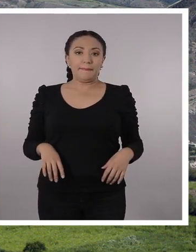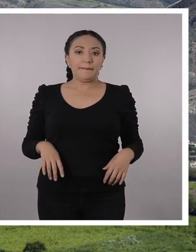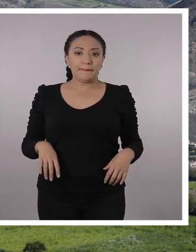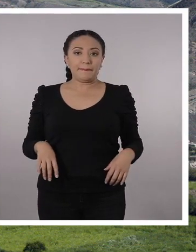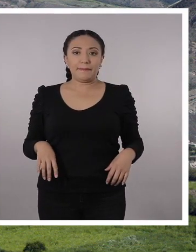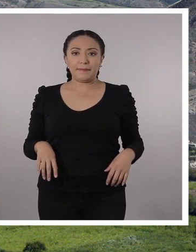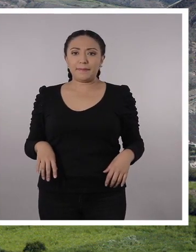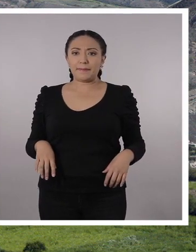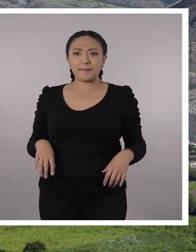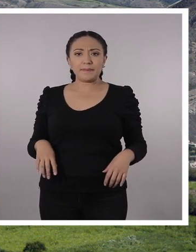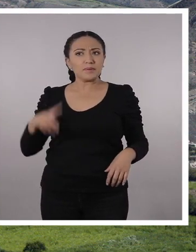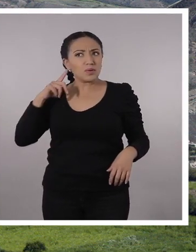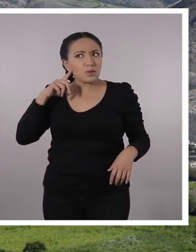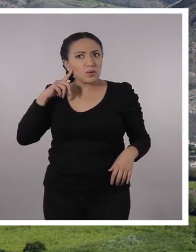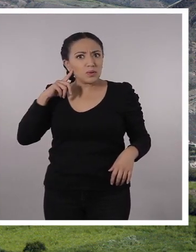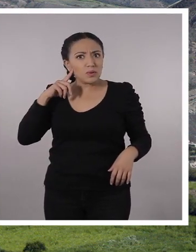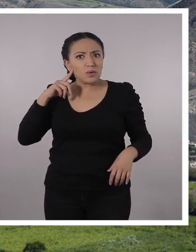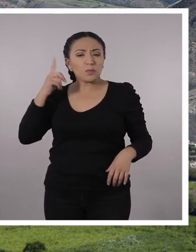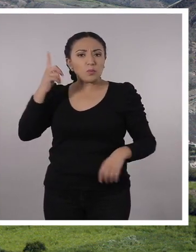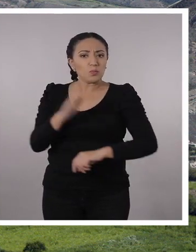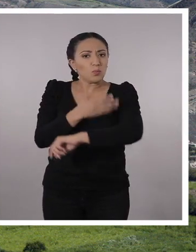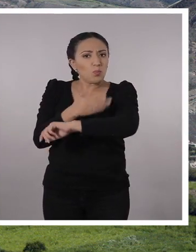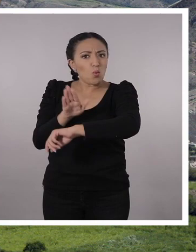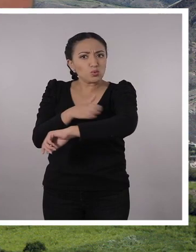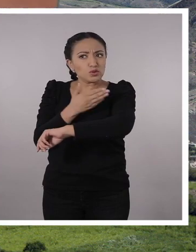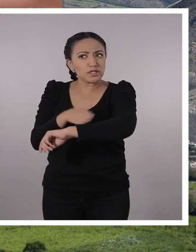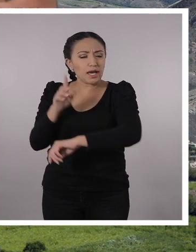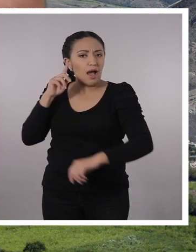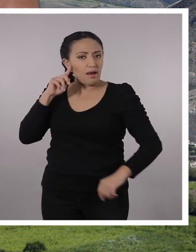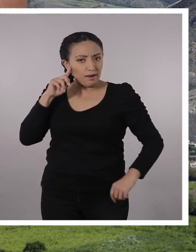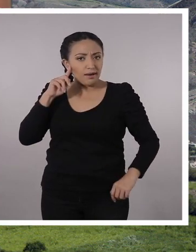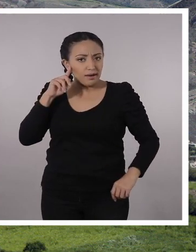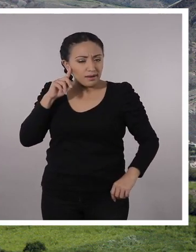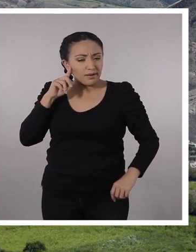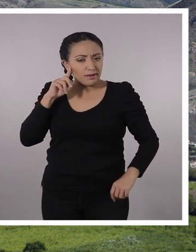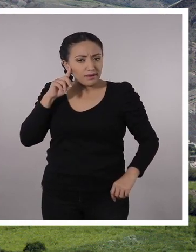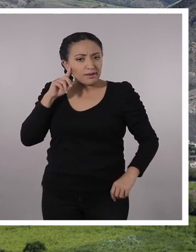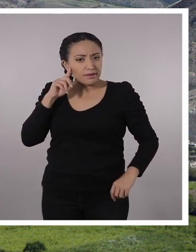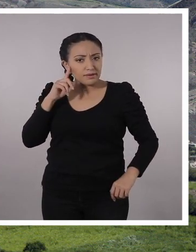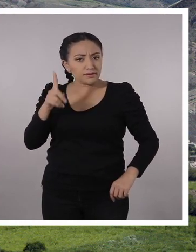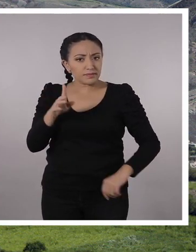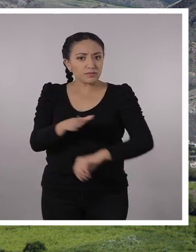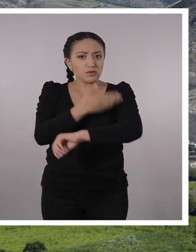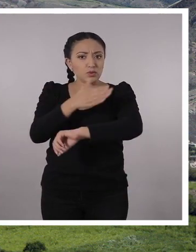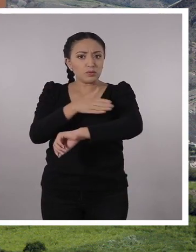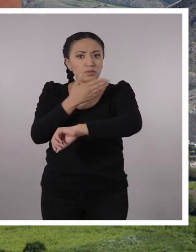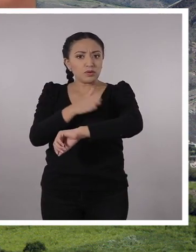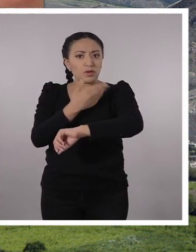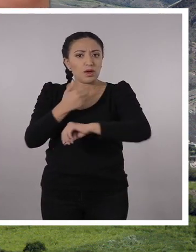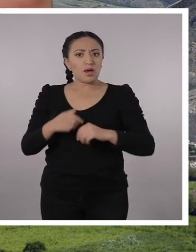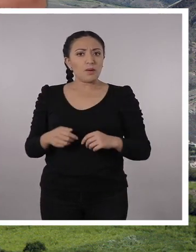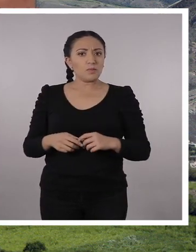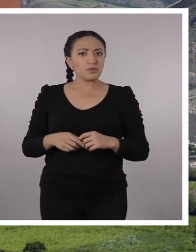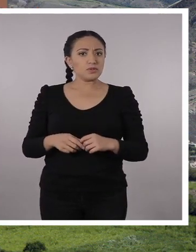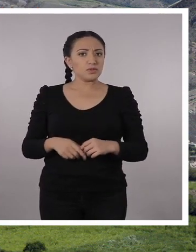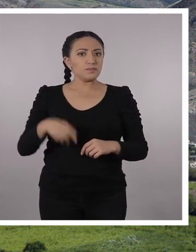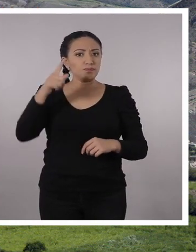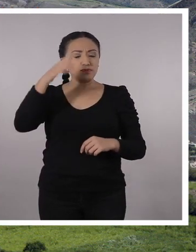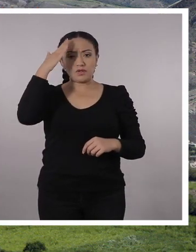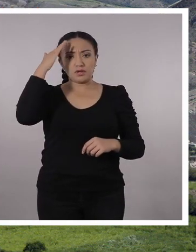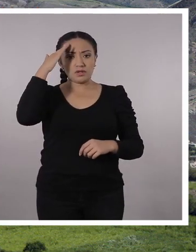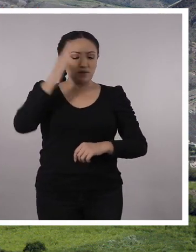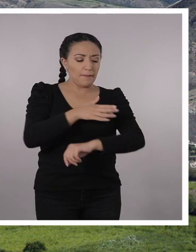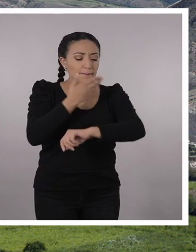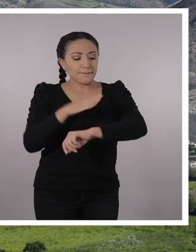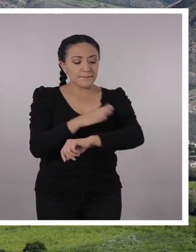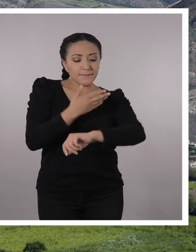No sé, escuchas de ese ritmo, es muy pegajoso, ¿no? Y está muy bonito, profe. Yo ya sé qué es esto. Esta